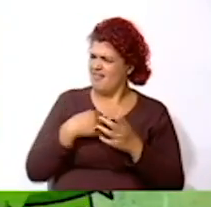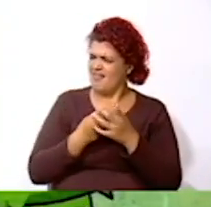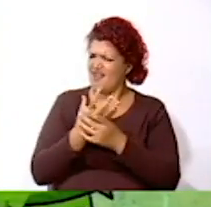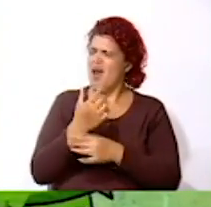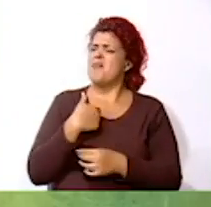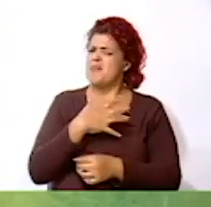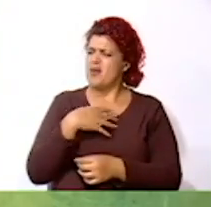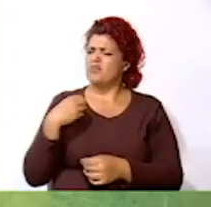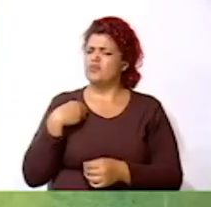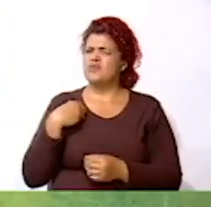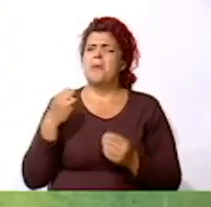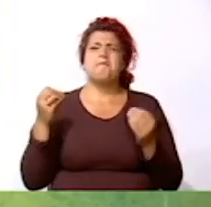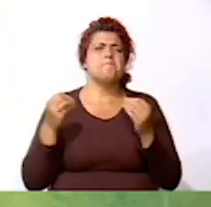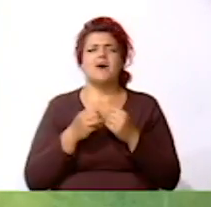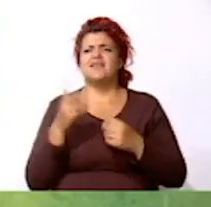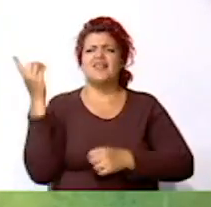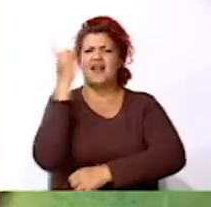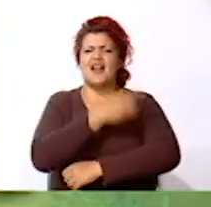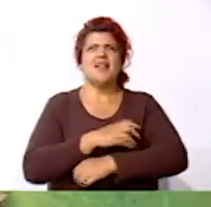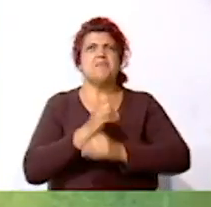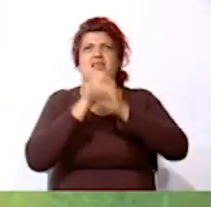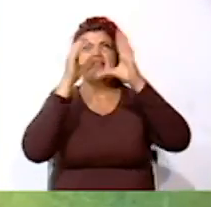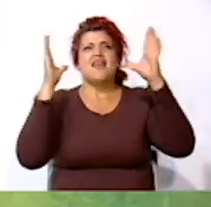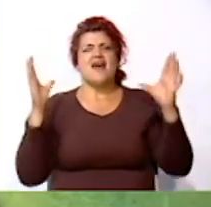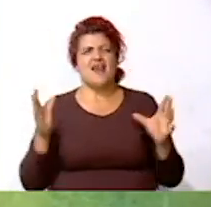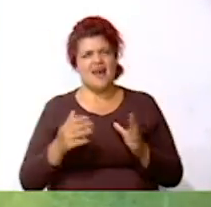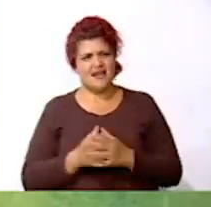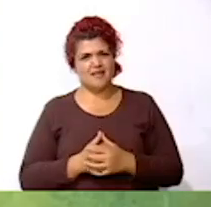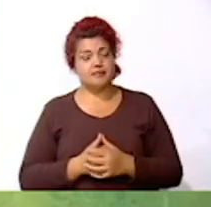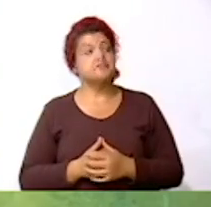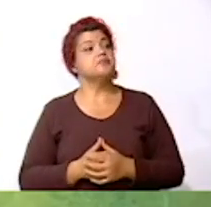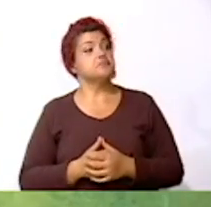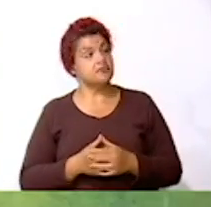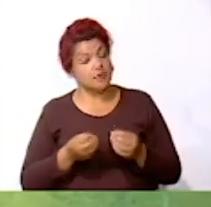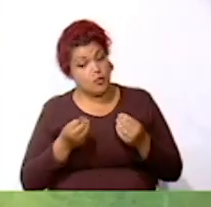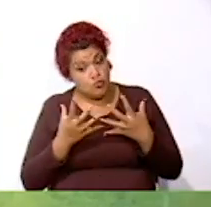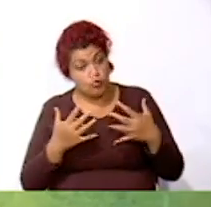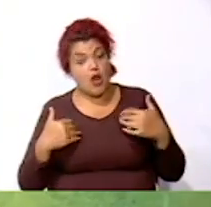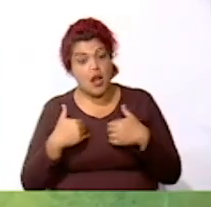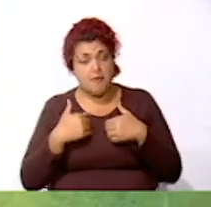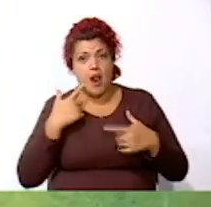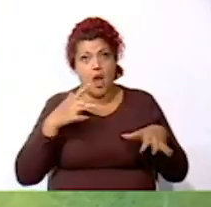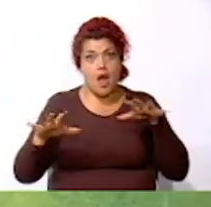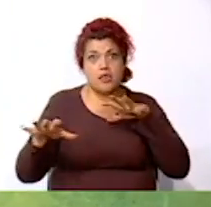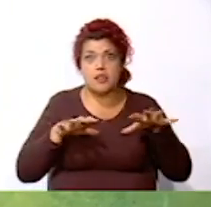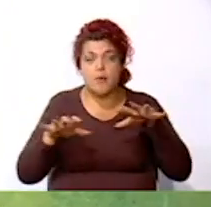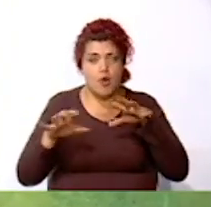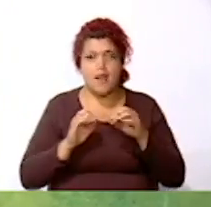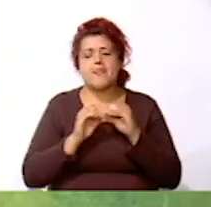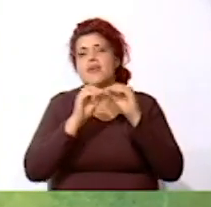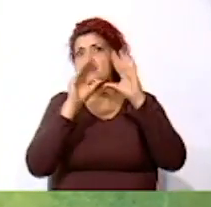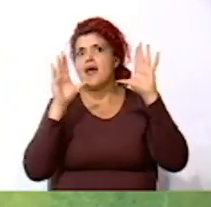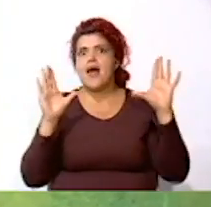más el día La mayoría de los animales permanecen activos durante el día Como por ejemplo